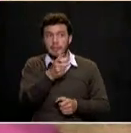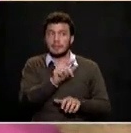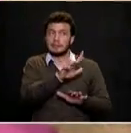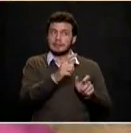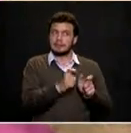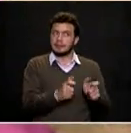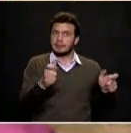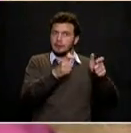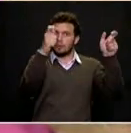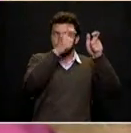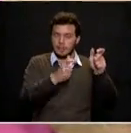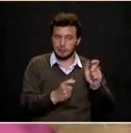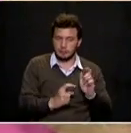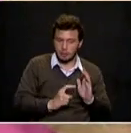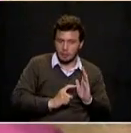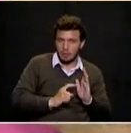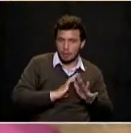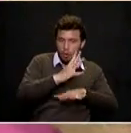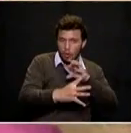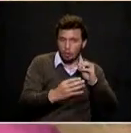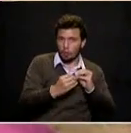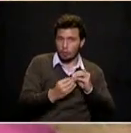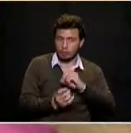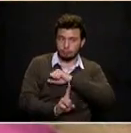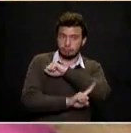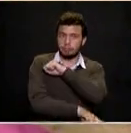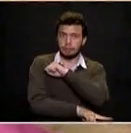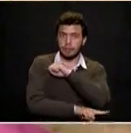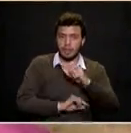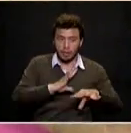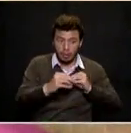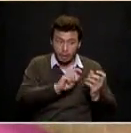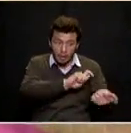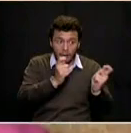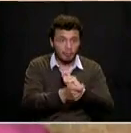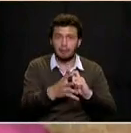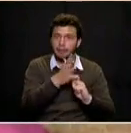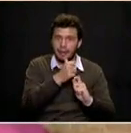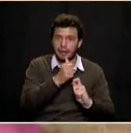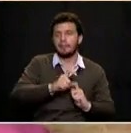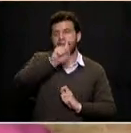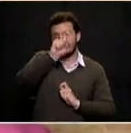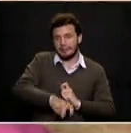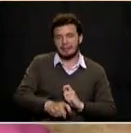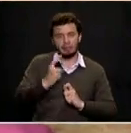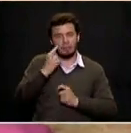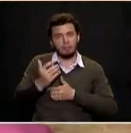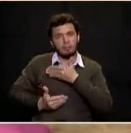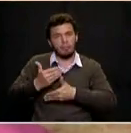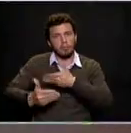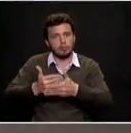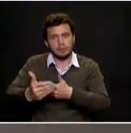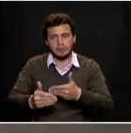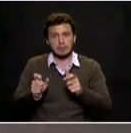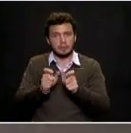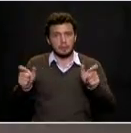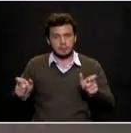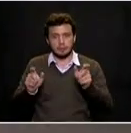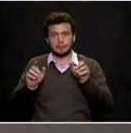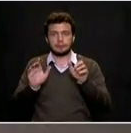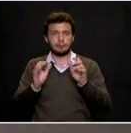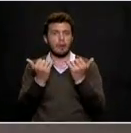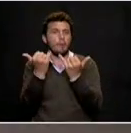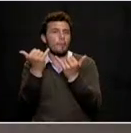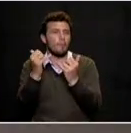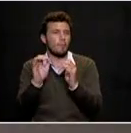los alcaldes no tienen facultad para ello, tienen que seguir proveyendo lo que es la instancia o la estadía de estas personas en las cárceles.